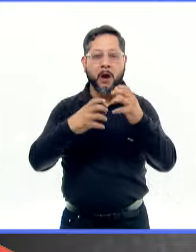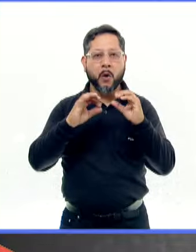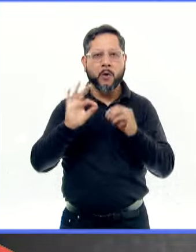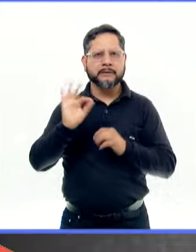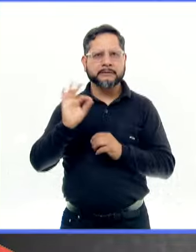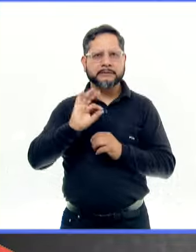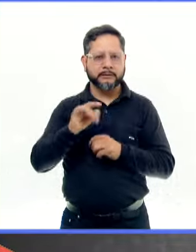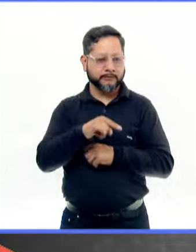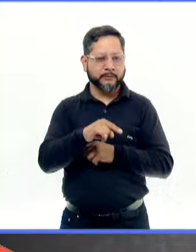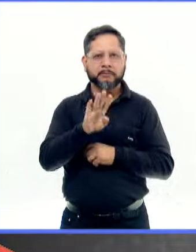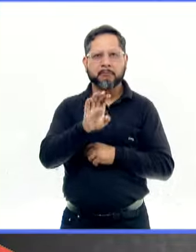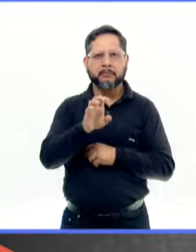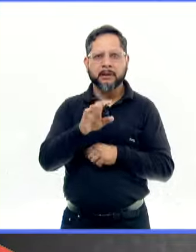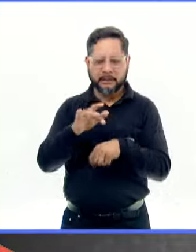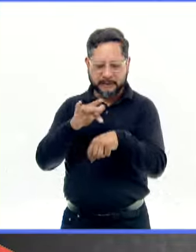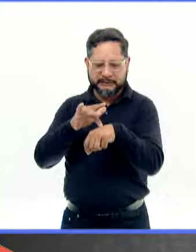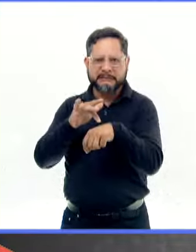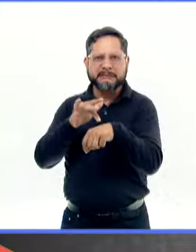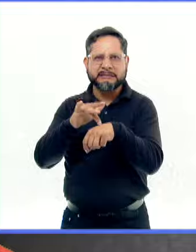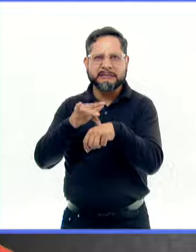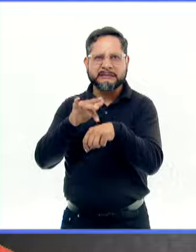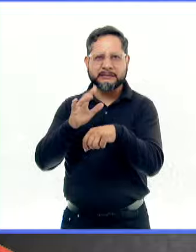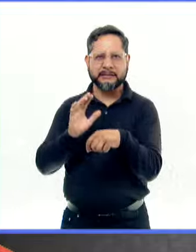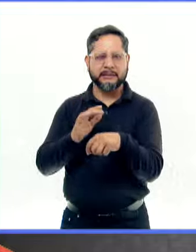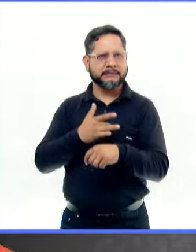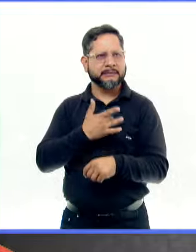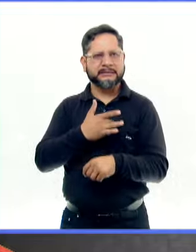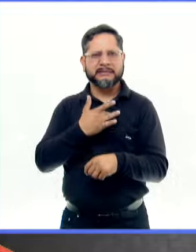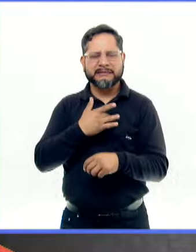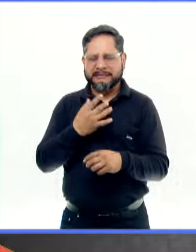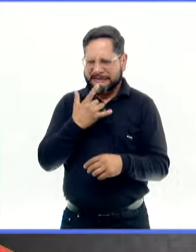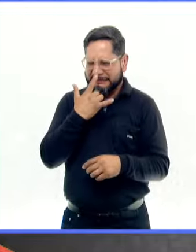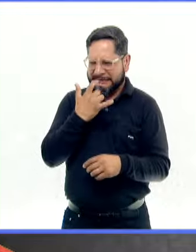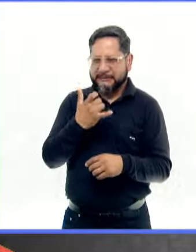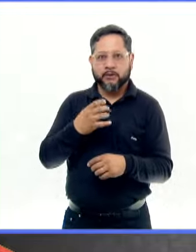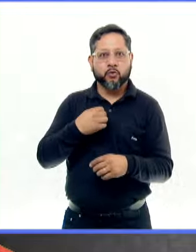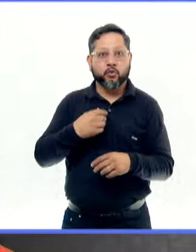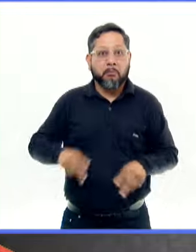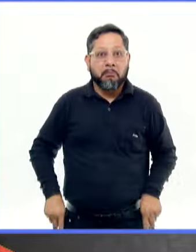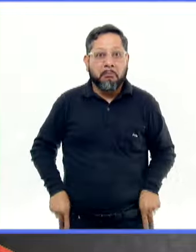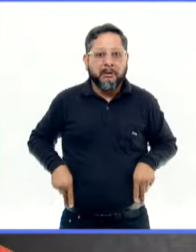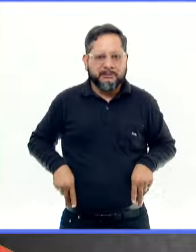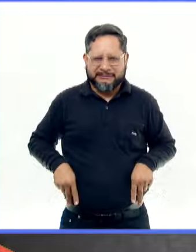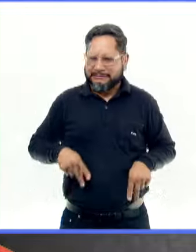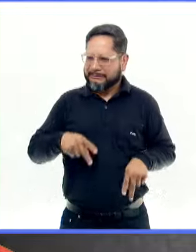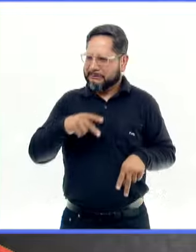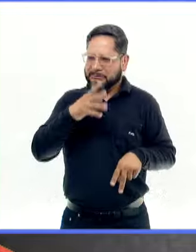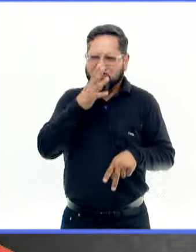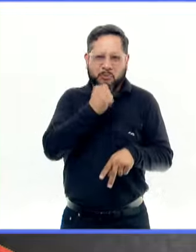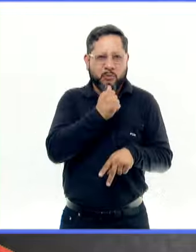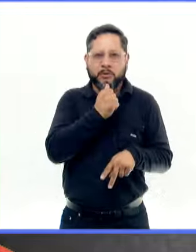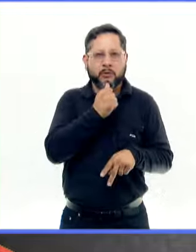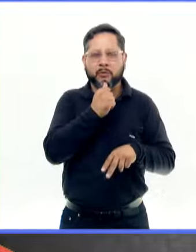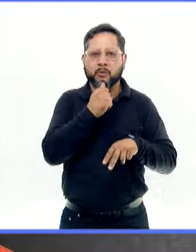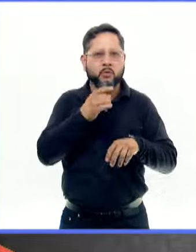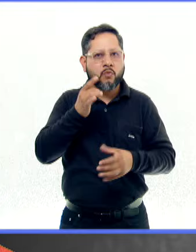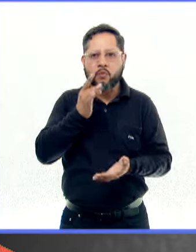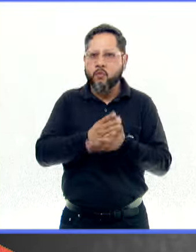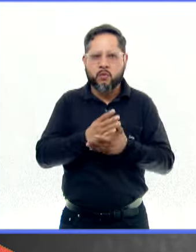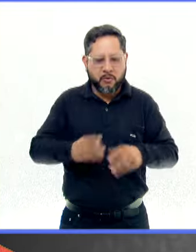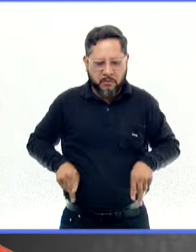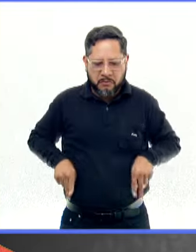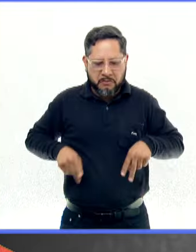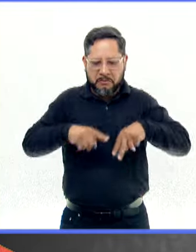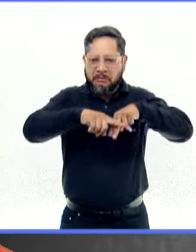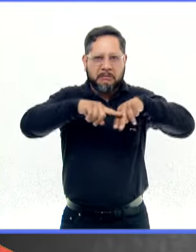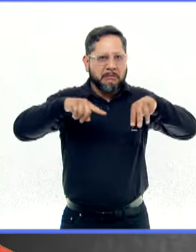texturas, niños pequeños que no te aceptan tener pantalones y prefieren siempre shorts. Entonces, o bebés que no aceptan diferentes